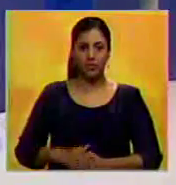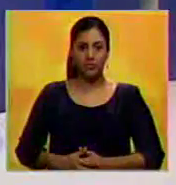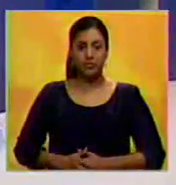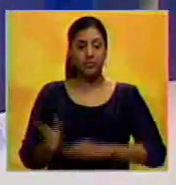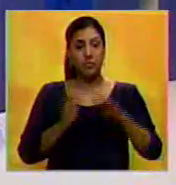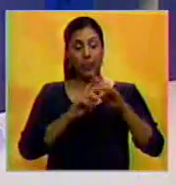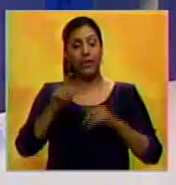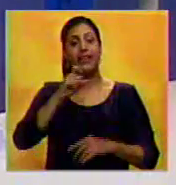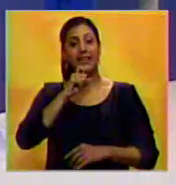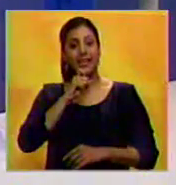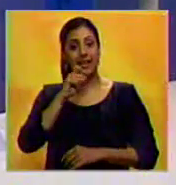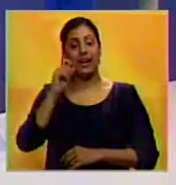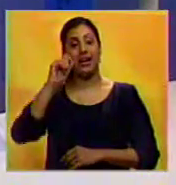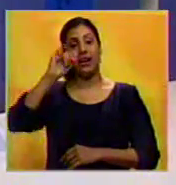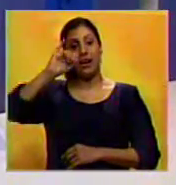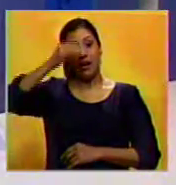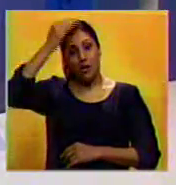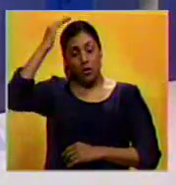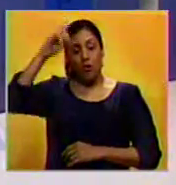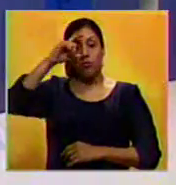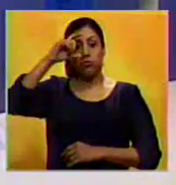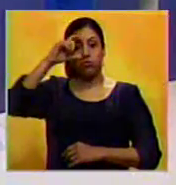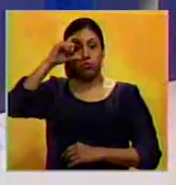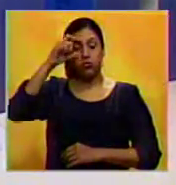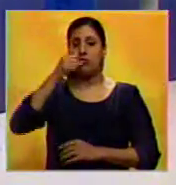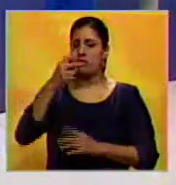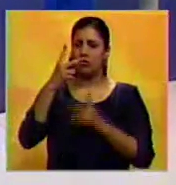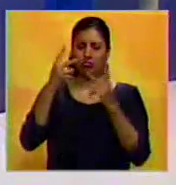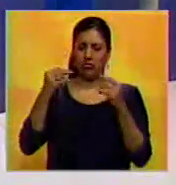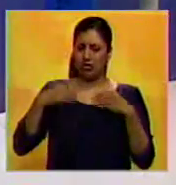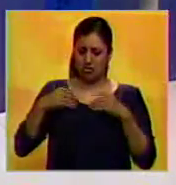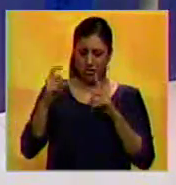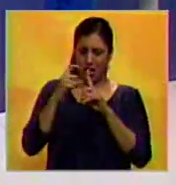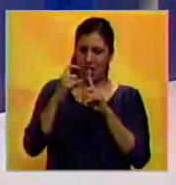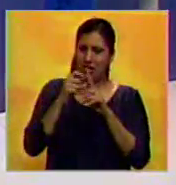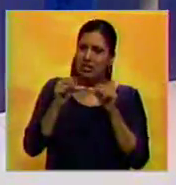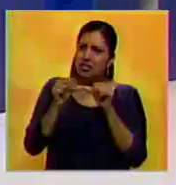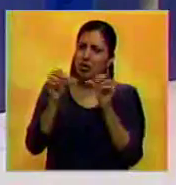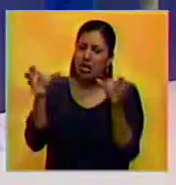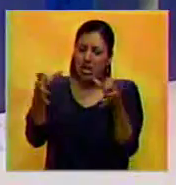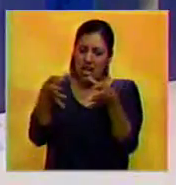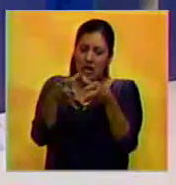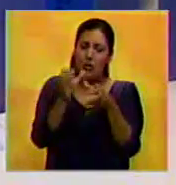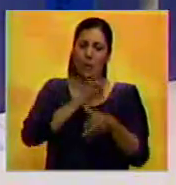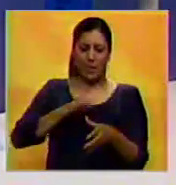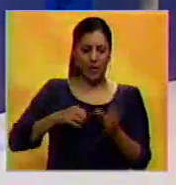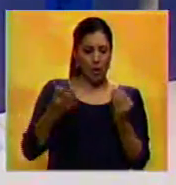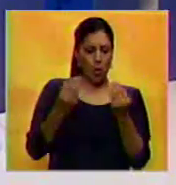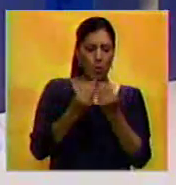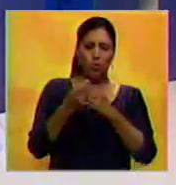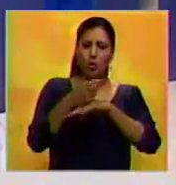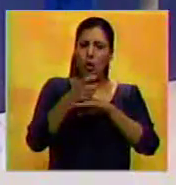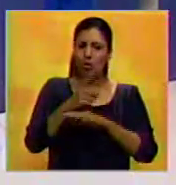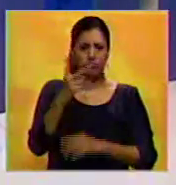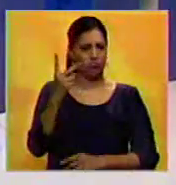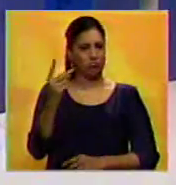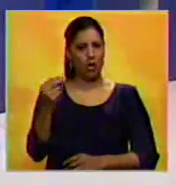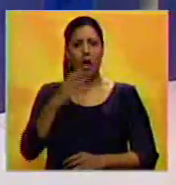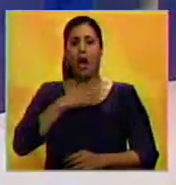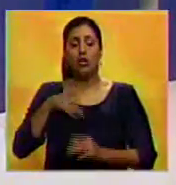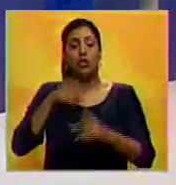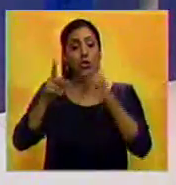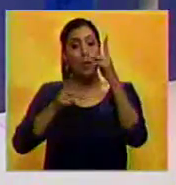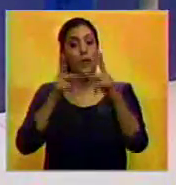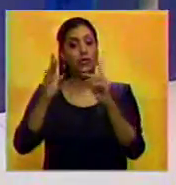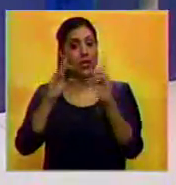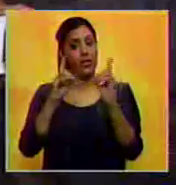Henry Ramos Ayub, diputado ante la Asamblea Nacional, negó que Acción Democrática mantenga reuniones en privado con el Gobierno Nacional, como parte del